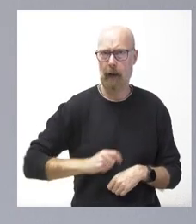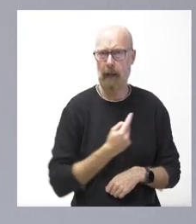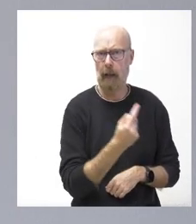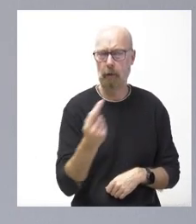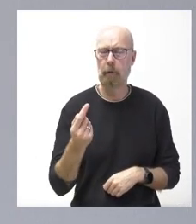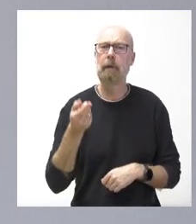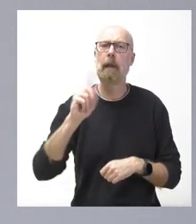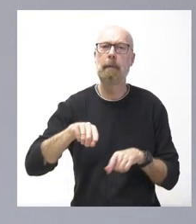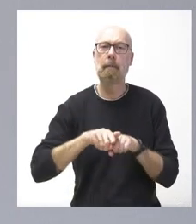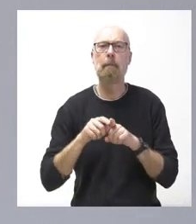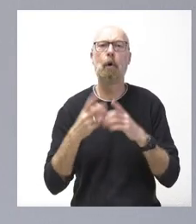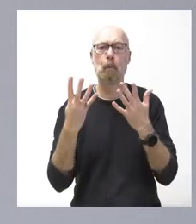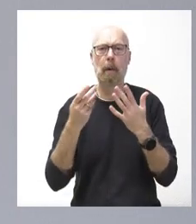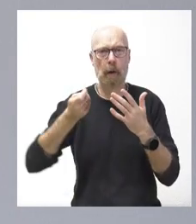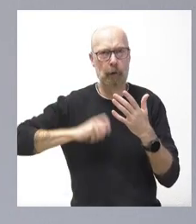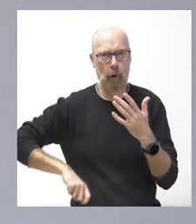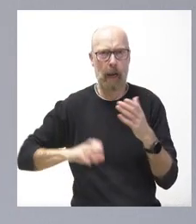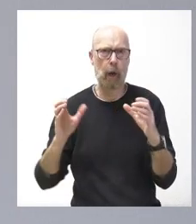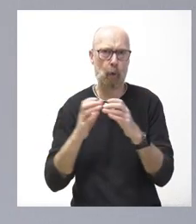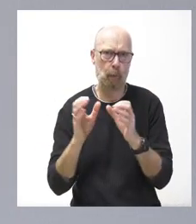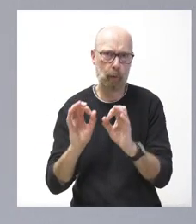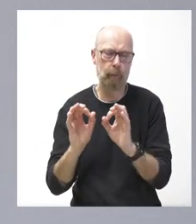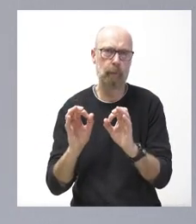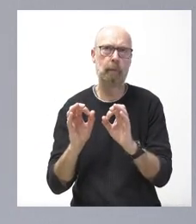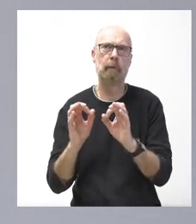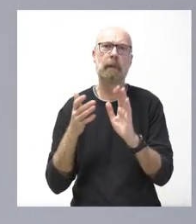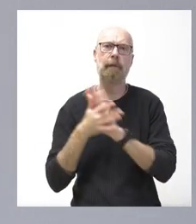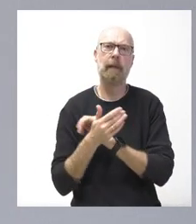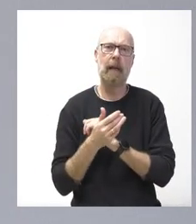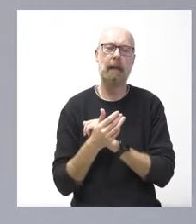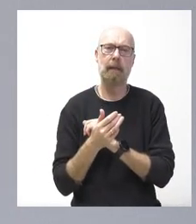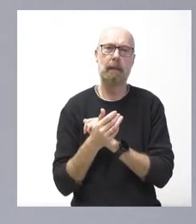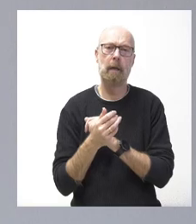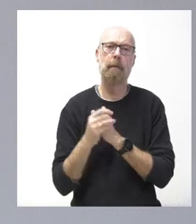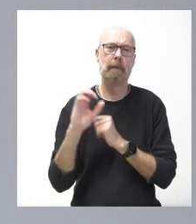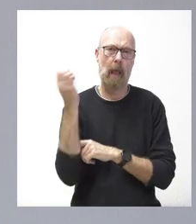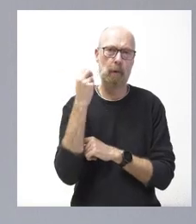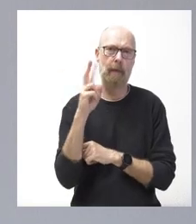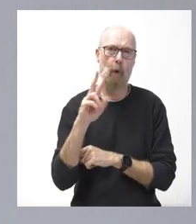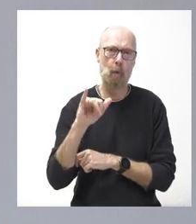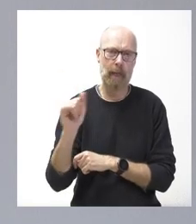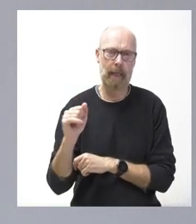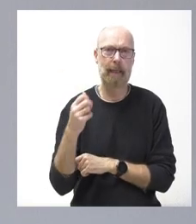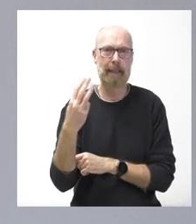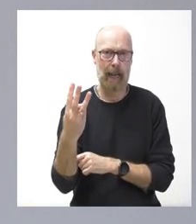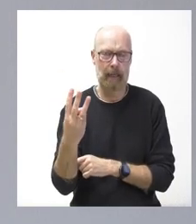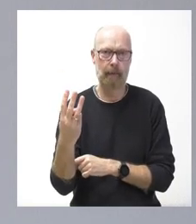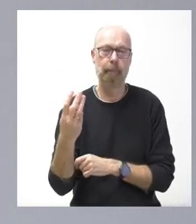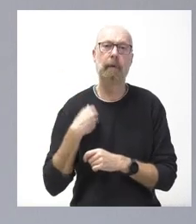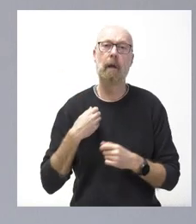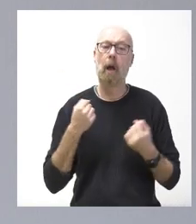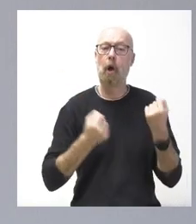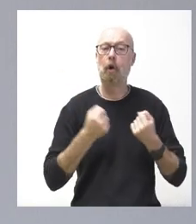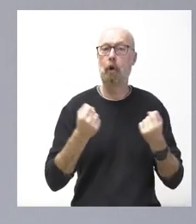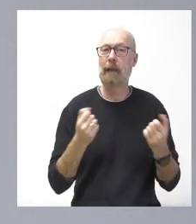con nueve profesionales. Son tres por cada una de las UBIS móviles. Un vehículo ligero, turismo o furgón,